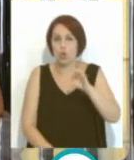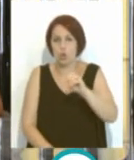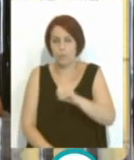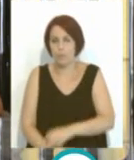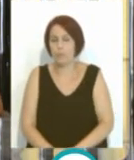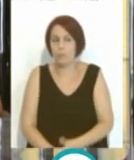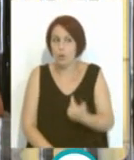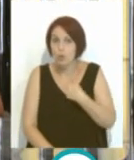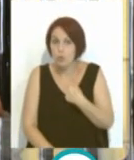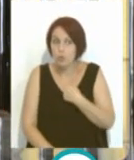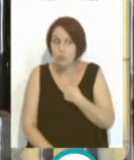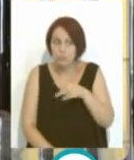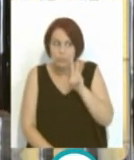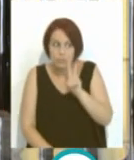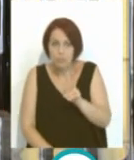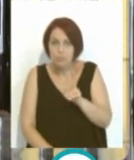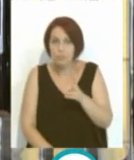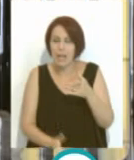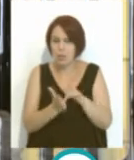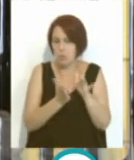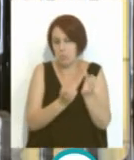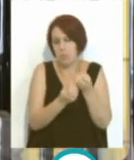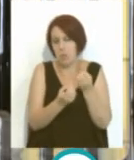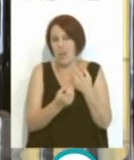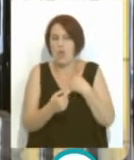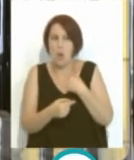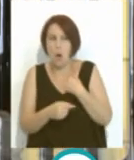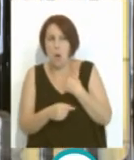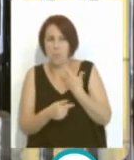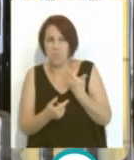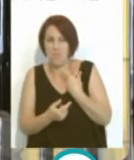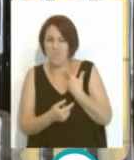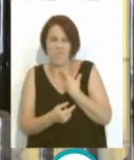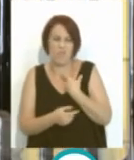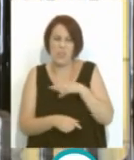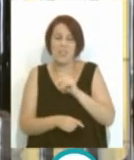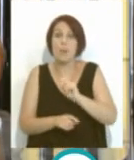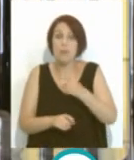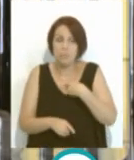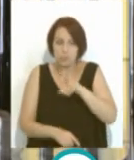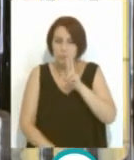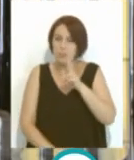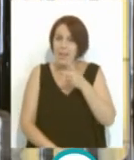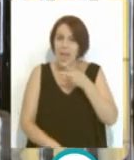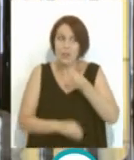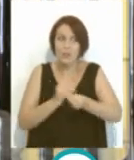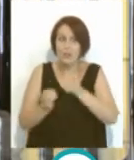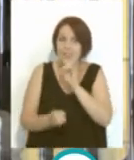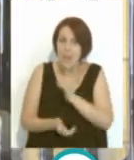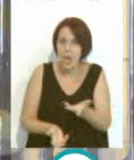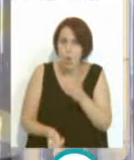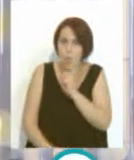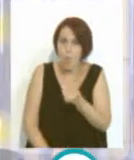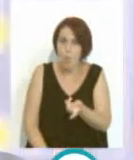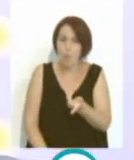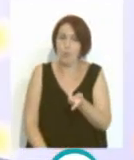vamos, yo cuando lo vi, Jesús me lo comentó, pero no le encontraba forma, pero cuando lo vi dije, ¿quién ha hecho esto? ¿Cómo está hecho esto? ¿Sabes? Y es